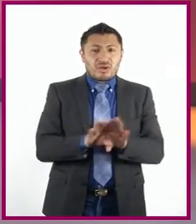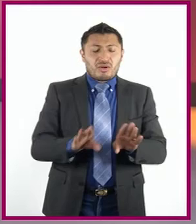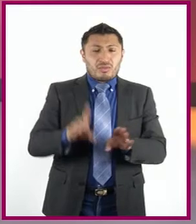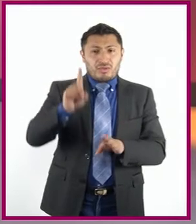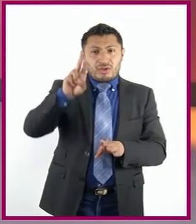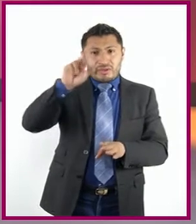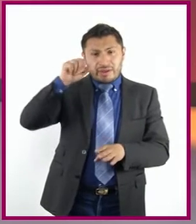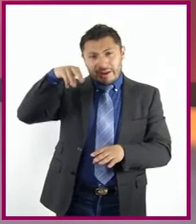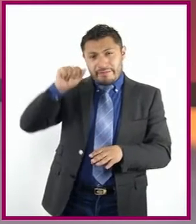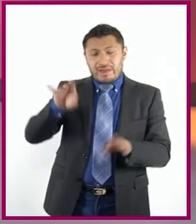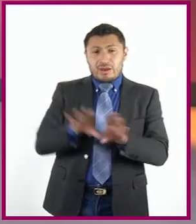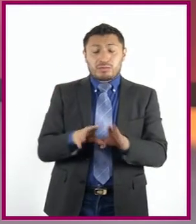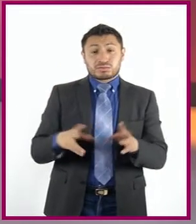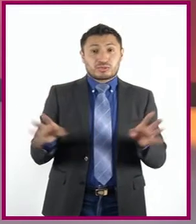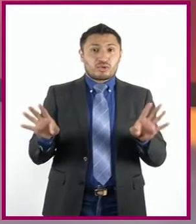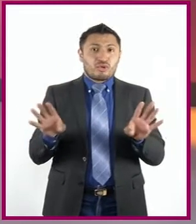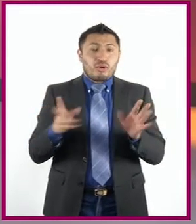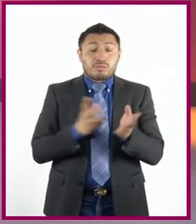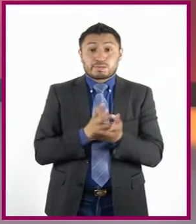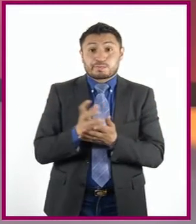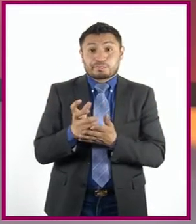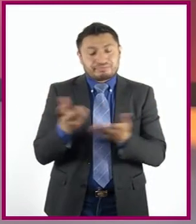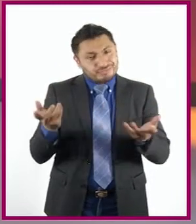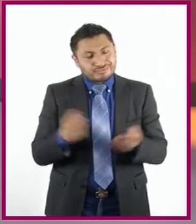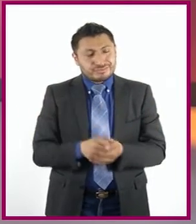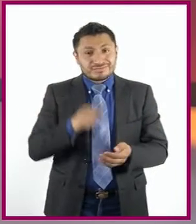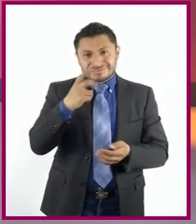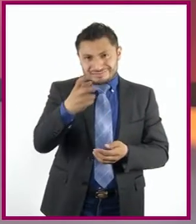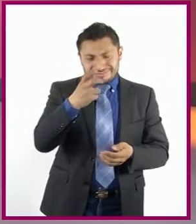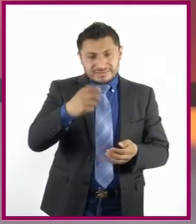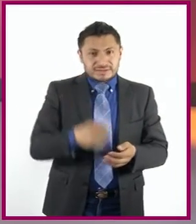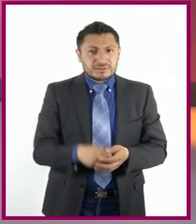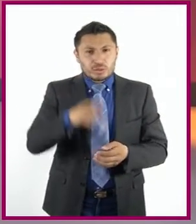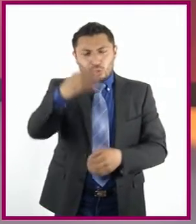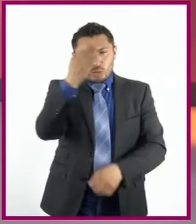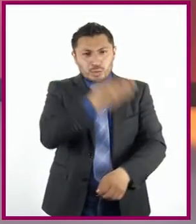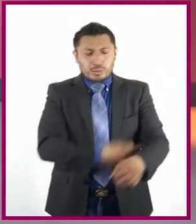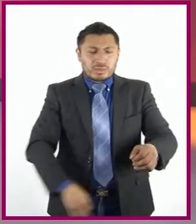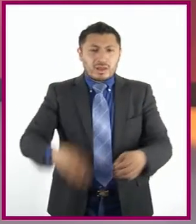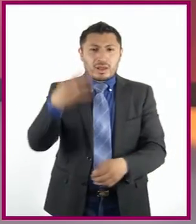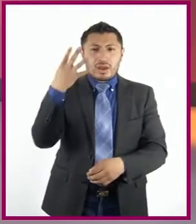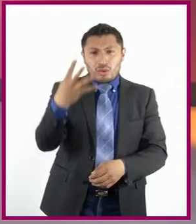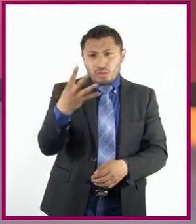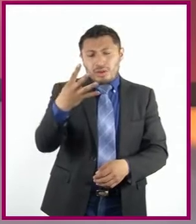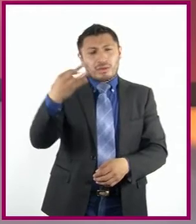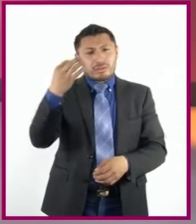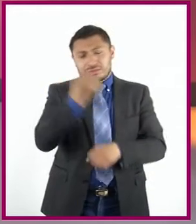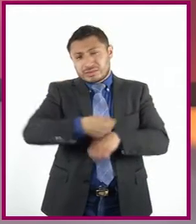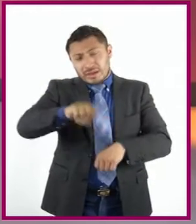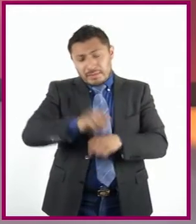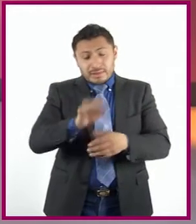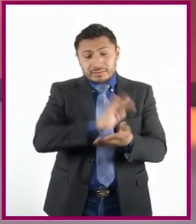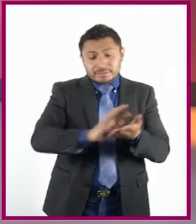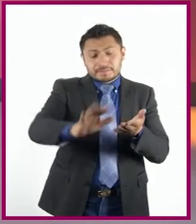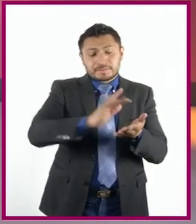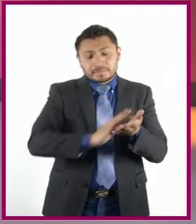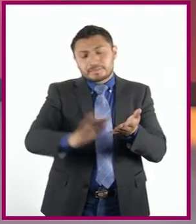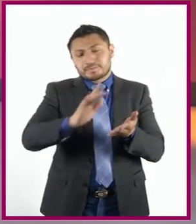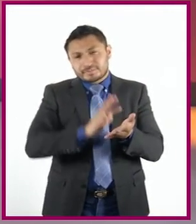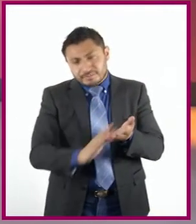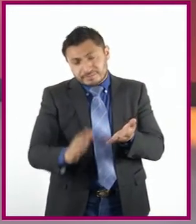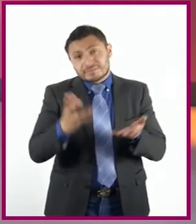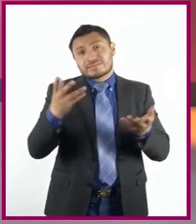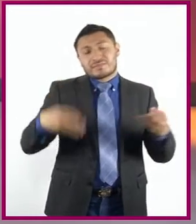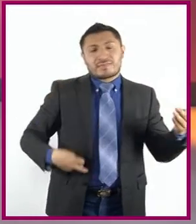bastante condensada. Por eso, si tardan cuatro semanas en leer una obra de teatro, es probable